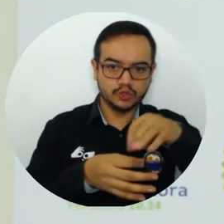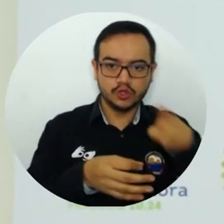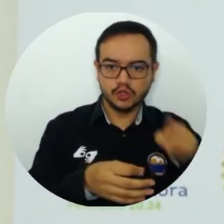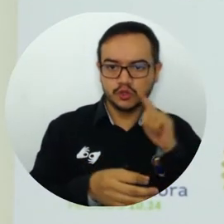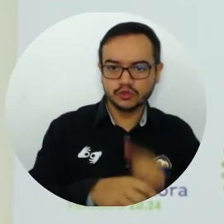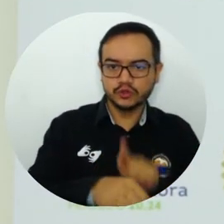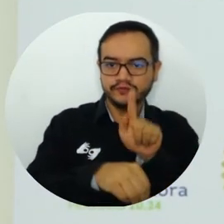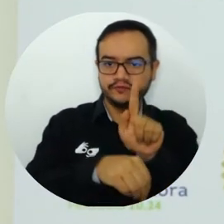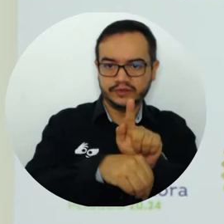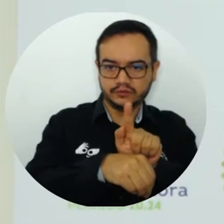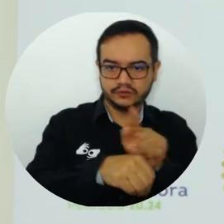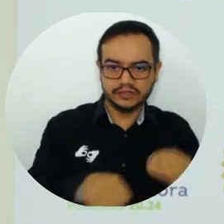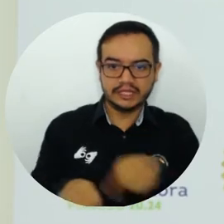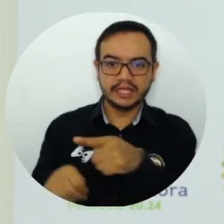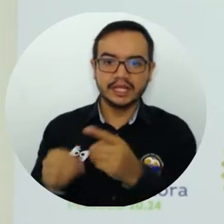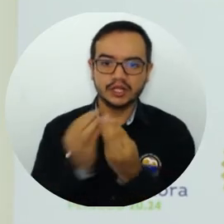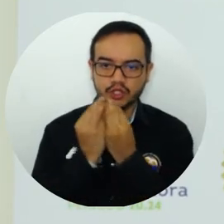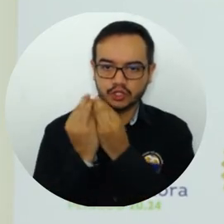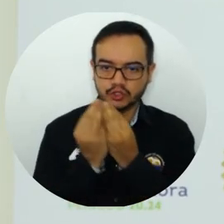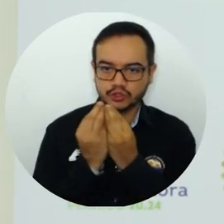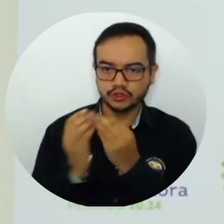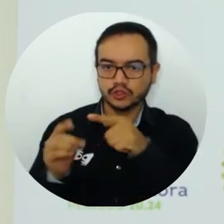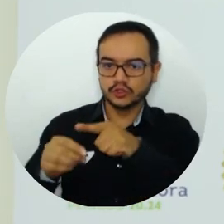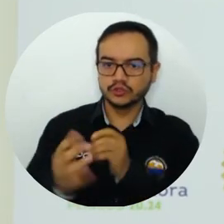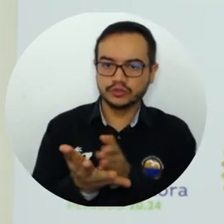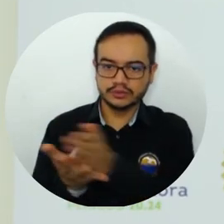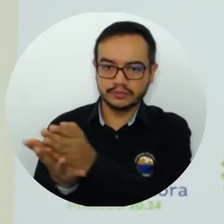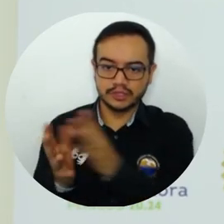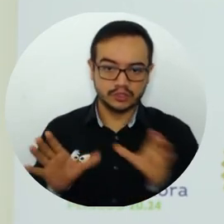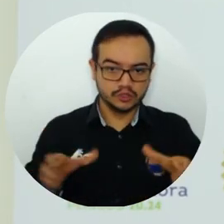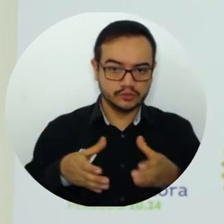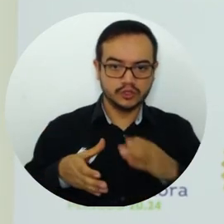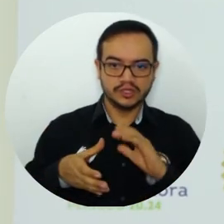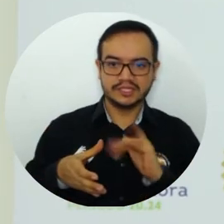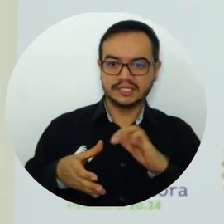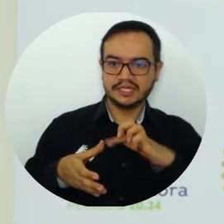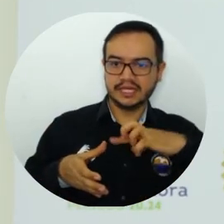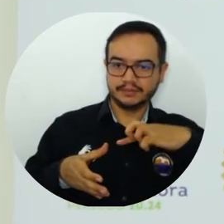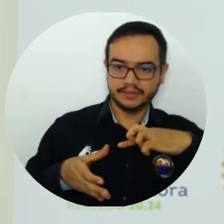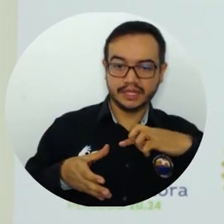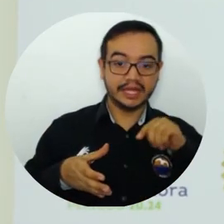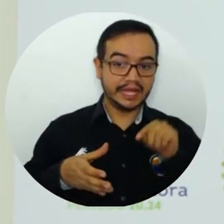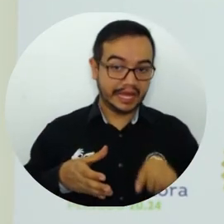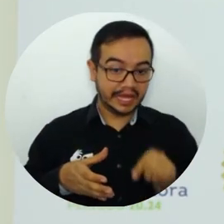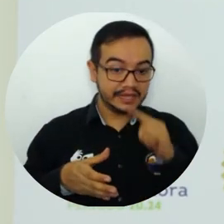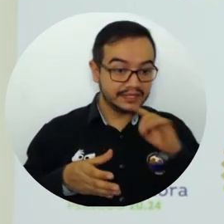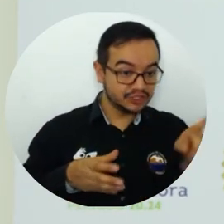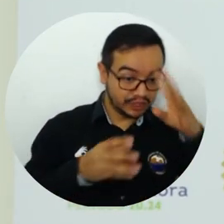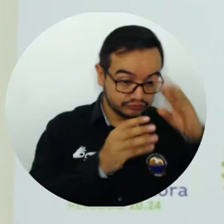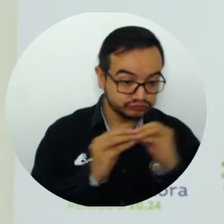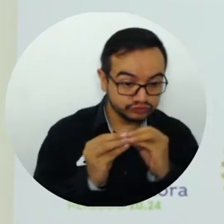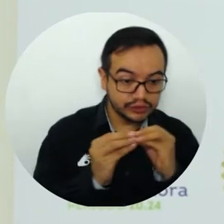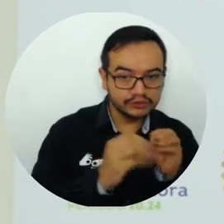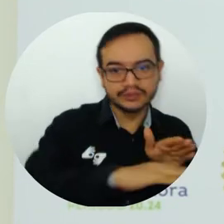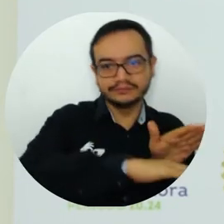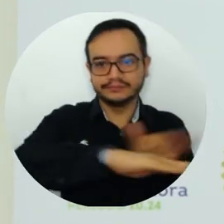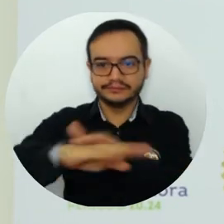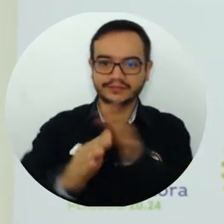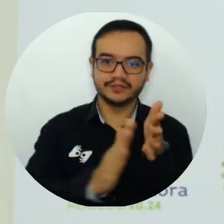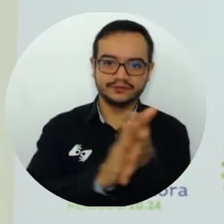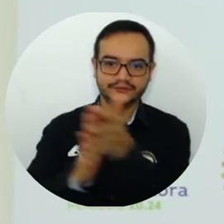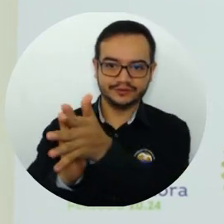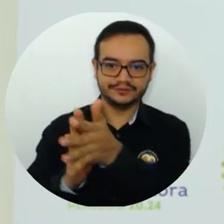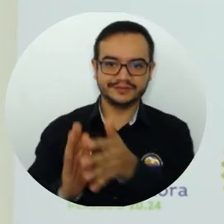los Consejos de Facultad, Consejo de Programa y Comité Interno de Asignación y Reconocimiento de Puntaje para el periodo